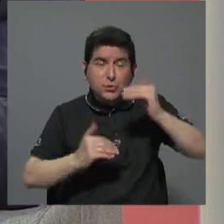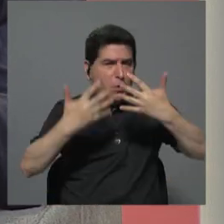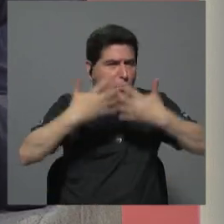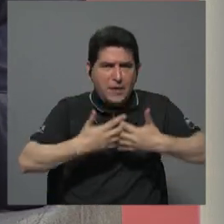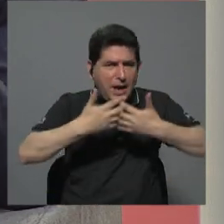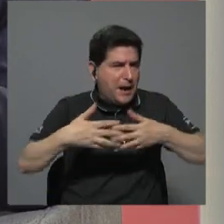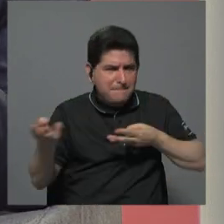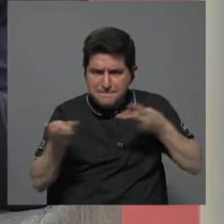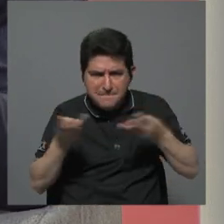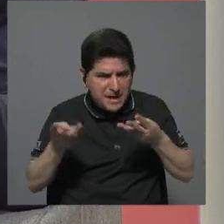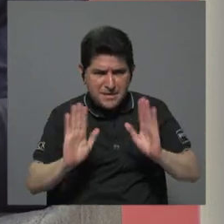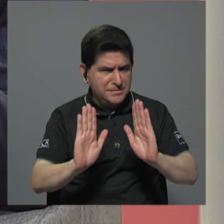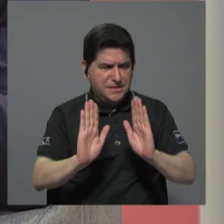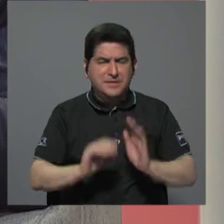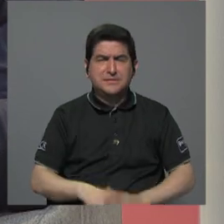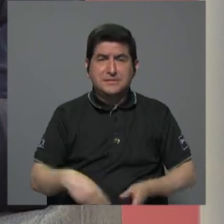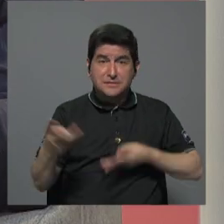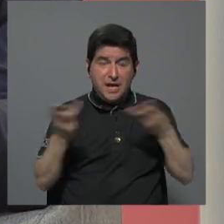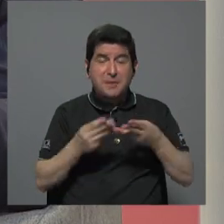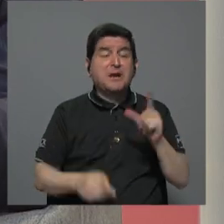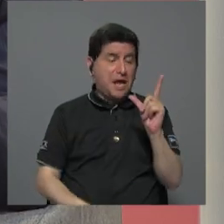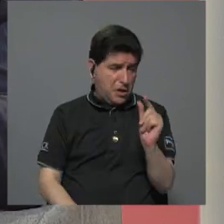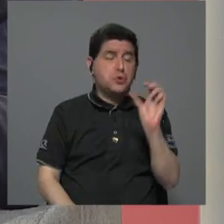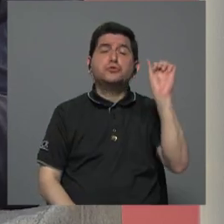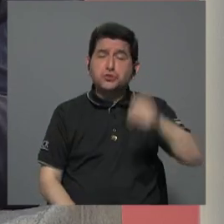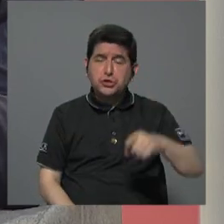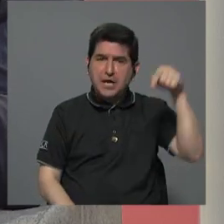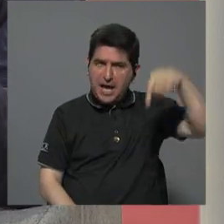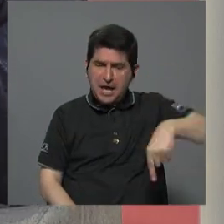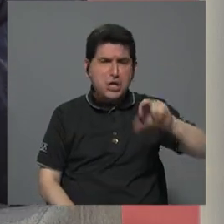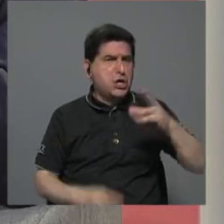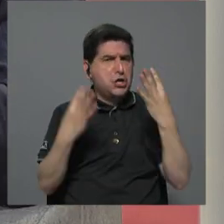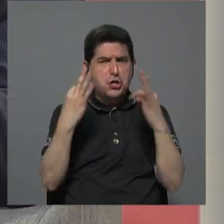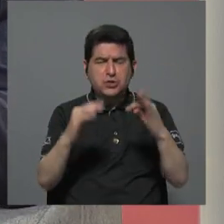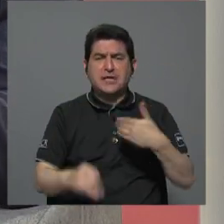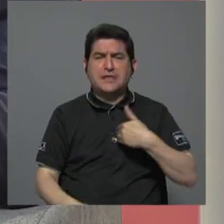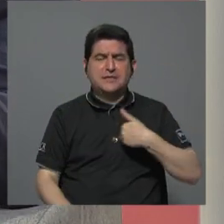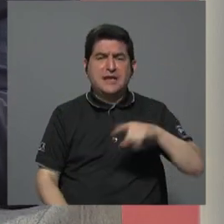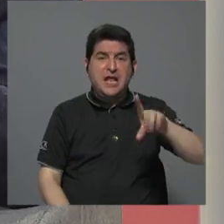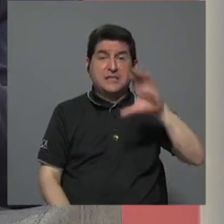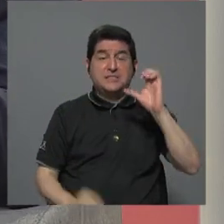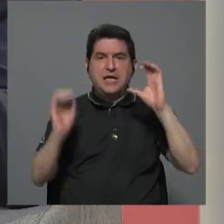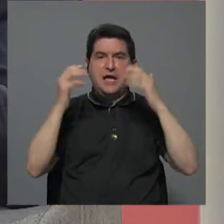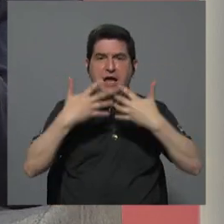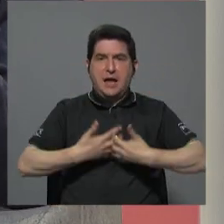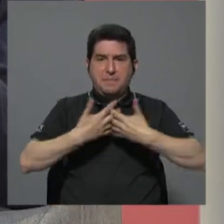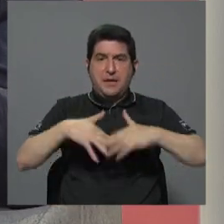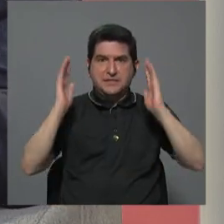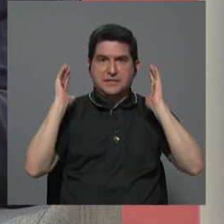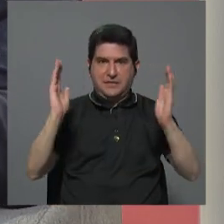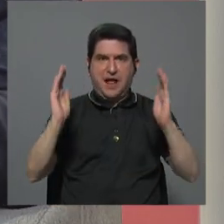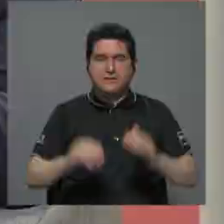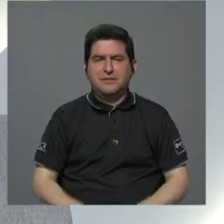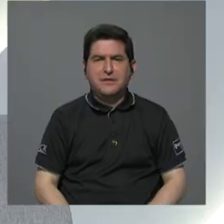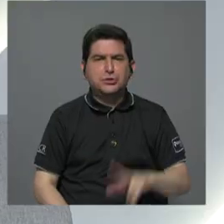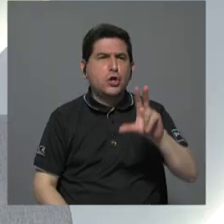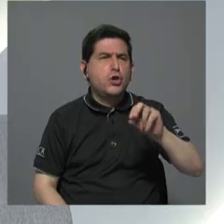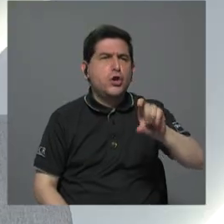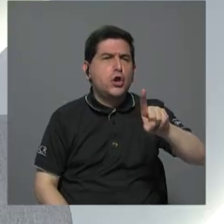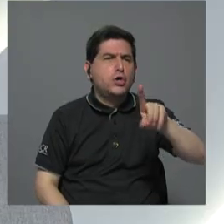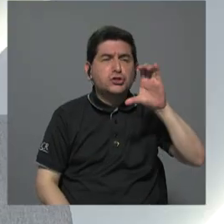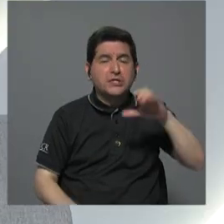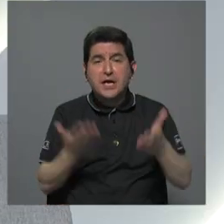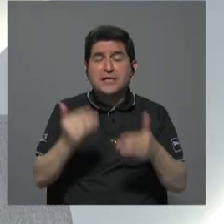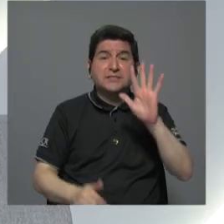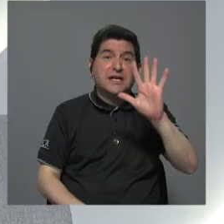empresas del mercado, porque el mercado en efecto es pequeño, o aquí no vamos a pretender tener 100 empresas de un gran tamaño para poder tener de donde escoger. Pero sí tener